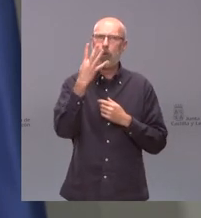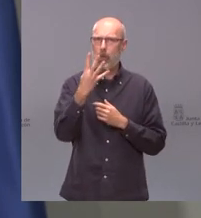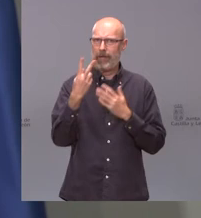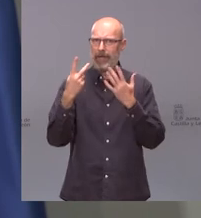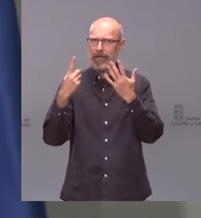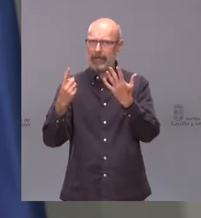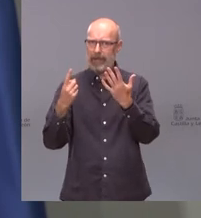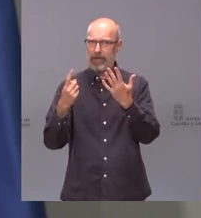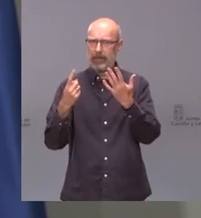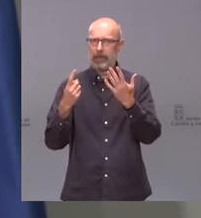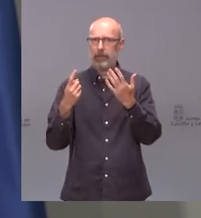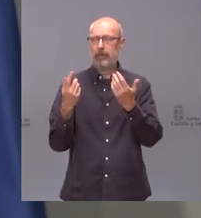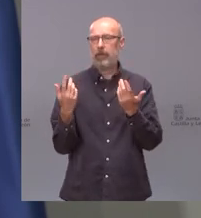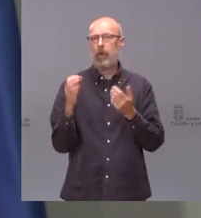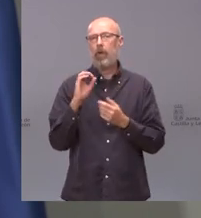Soria en 0,45